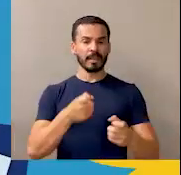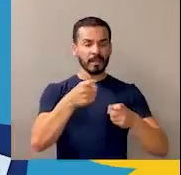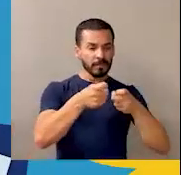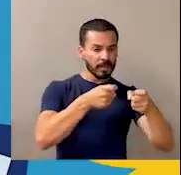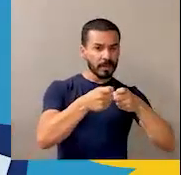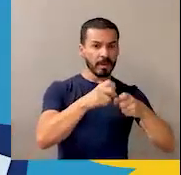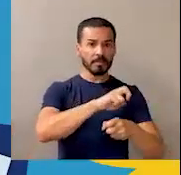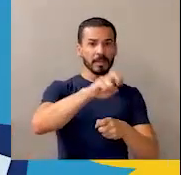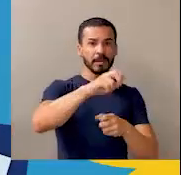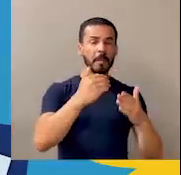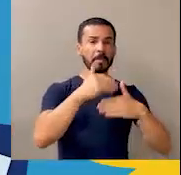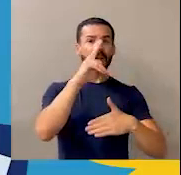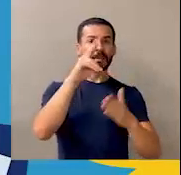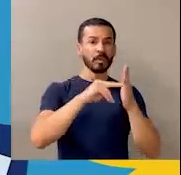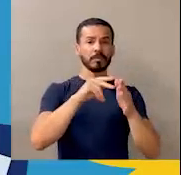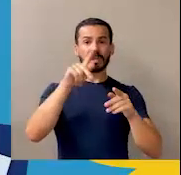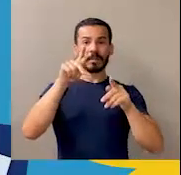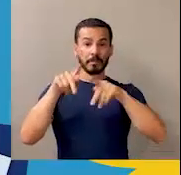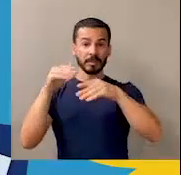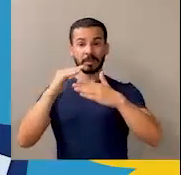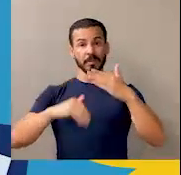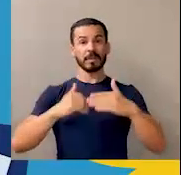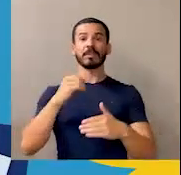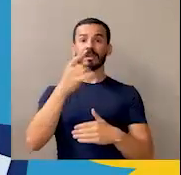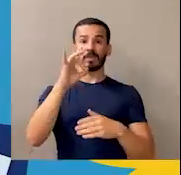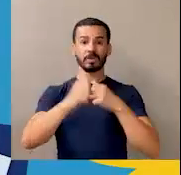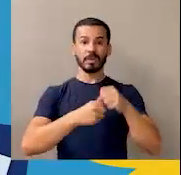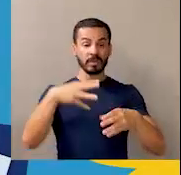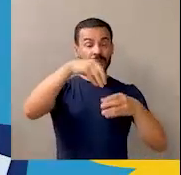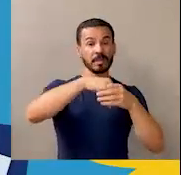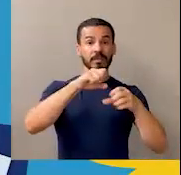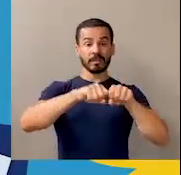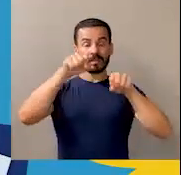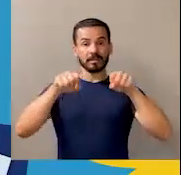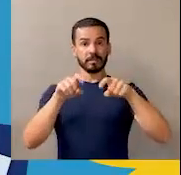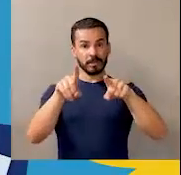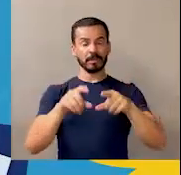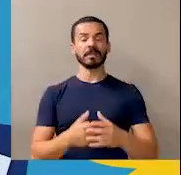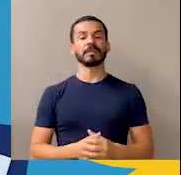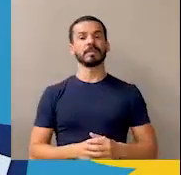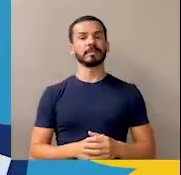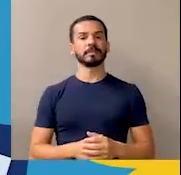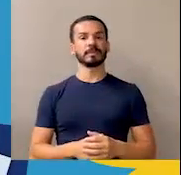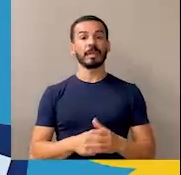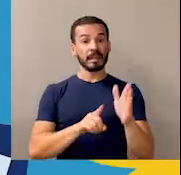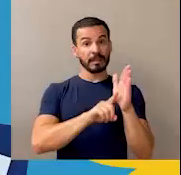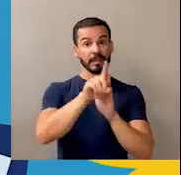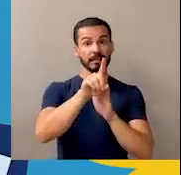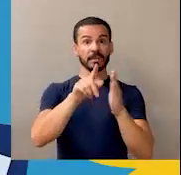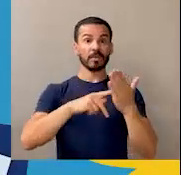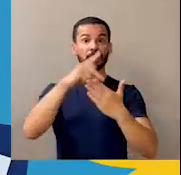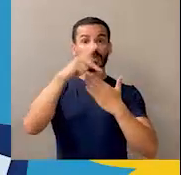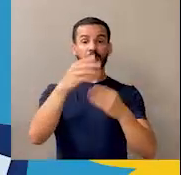regularización migratoria de más de 2.000 personas menores de edad, insertas en el sistema educativo, el desarrollo